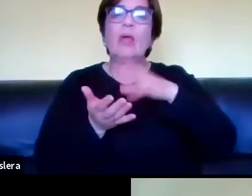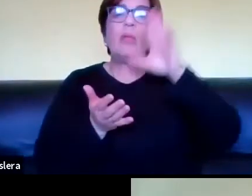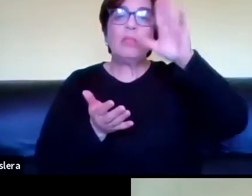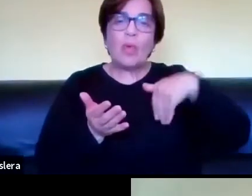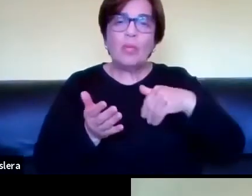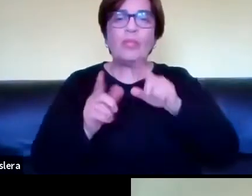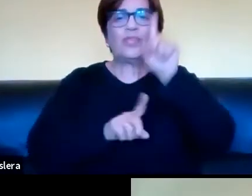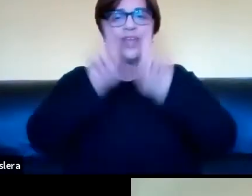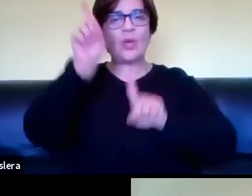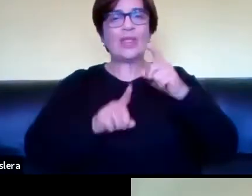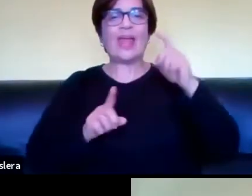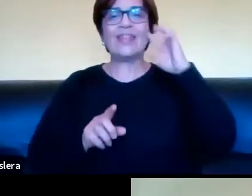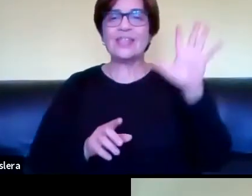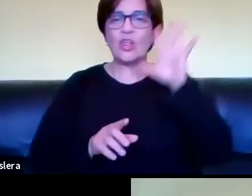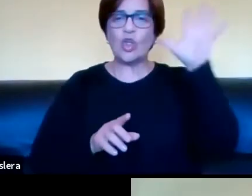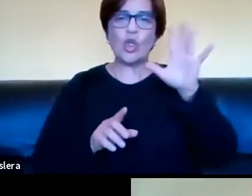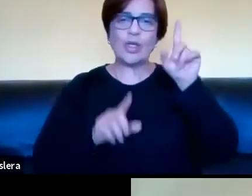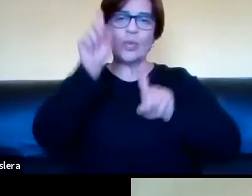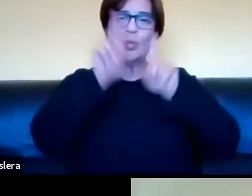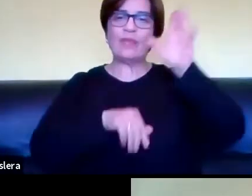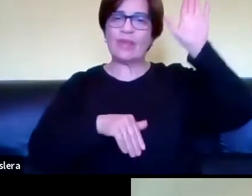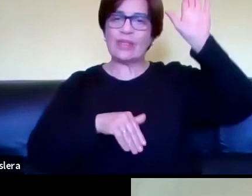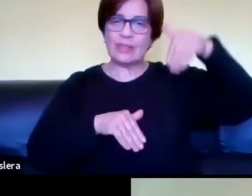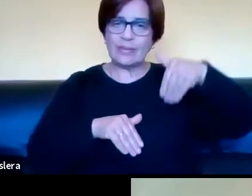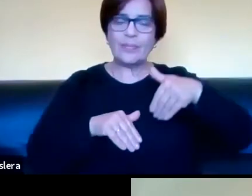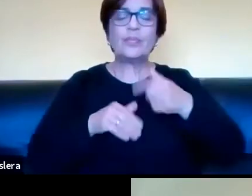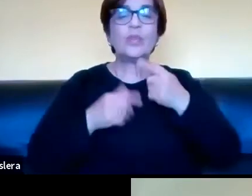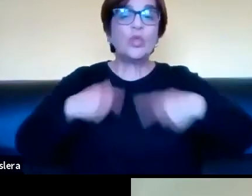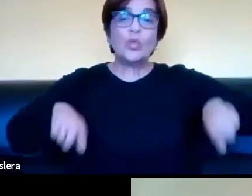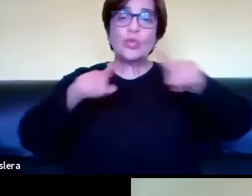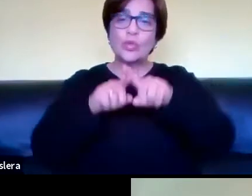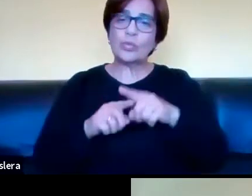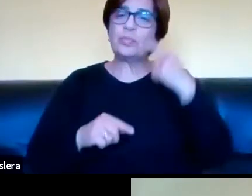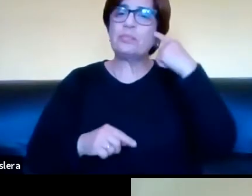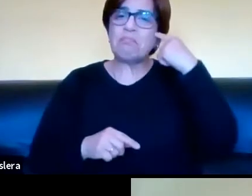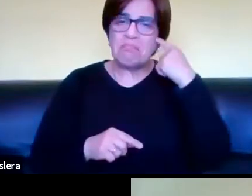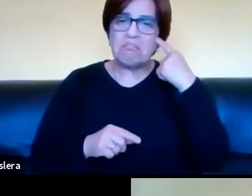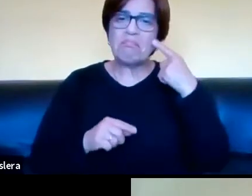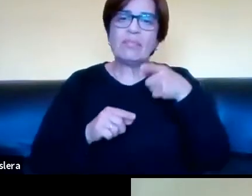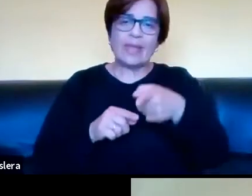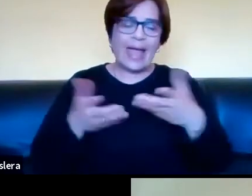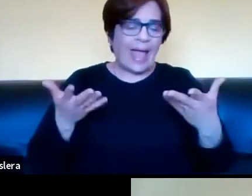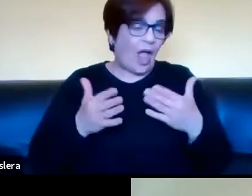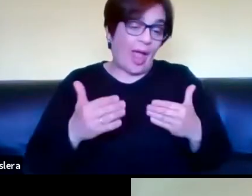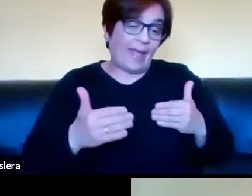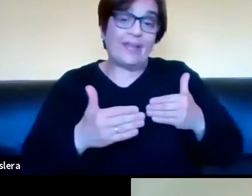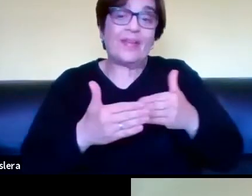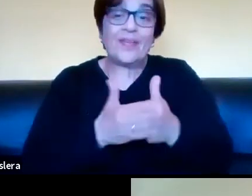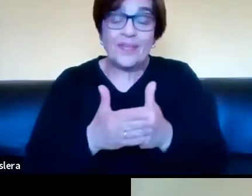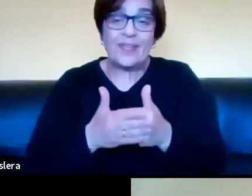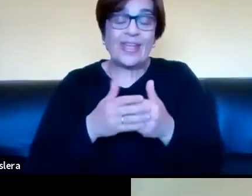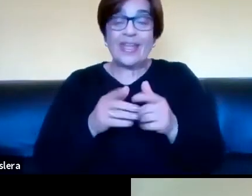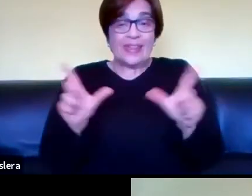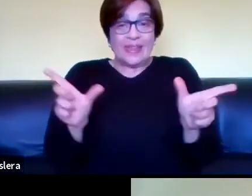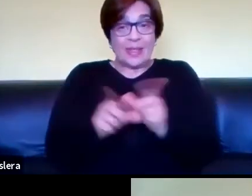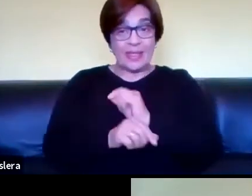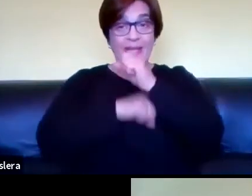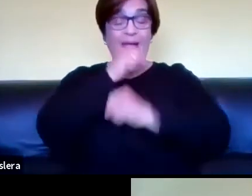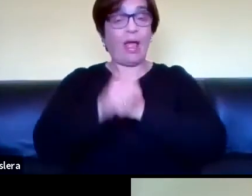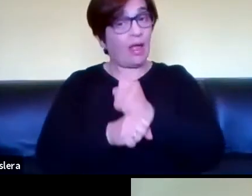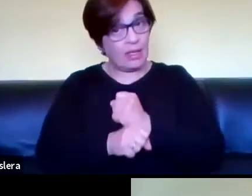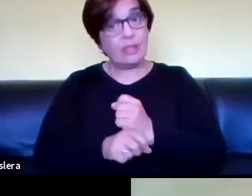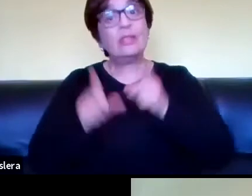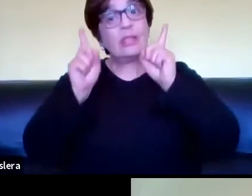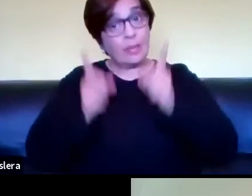de Psicología de la Universidad de la República. Nos parecía que, bueno, en esta recta final de lo que va cerrando del año, y un año